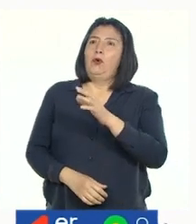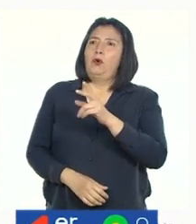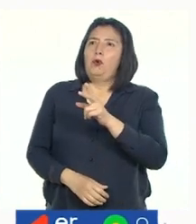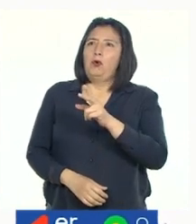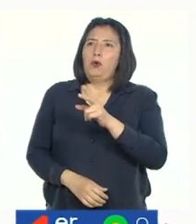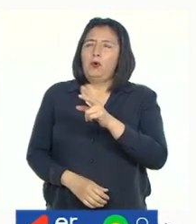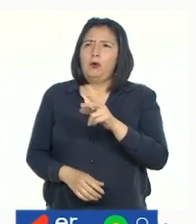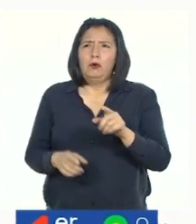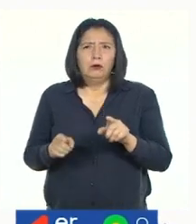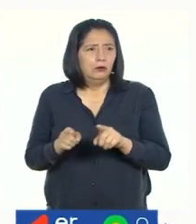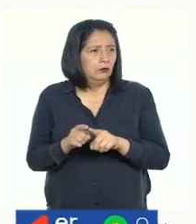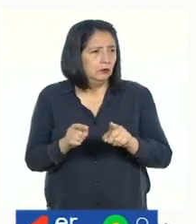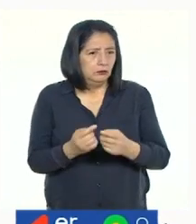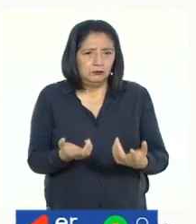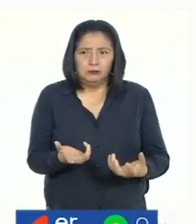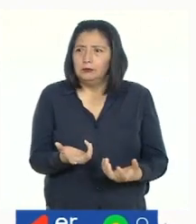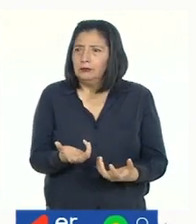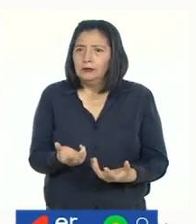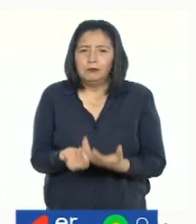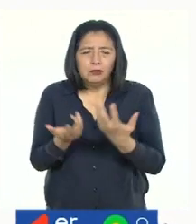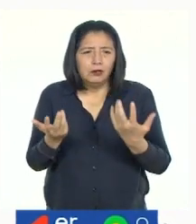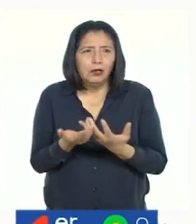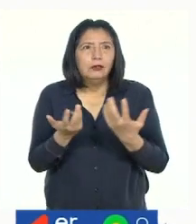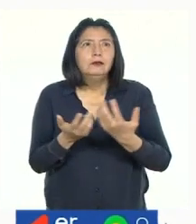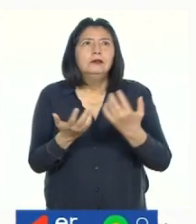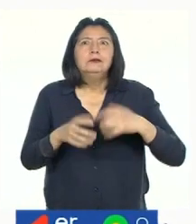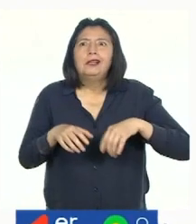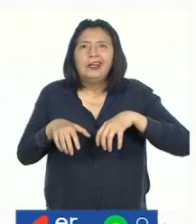¡Es como el patín del gigante egoísta!